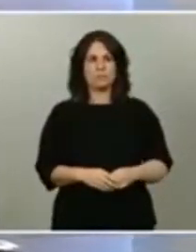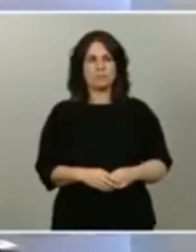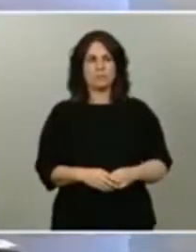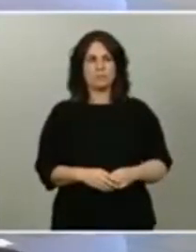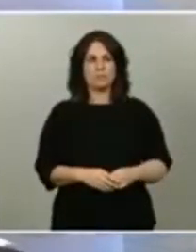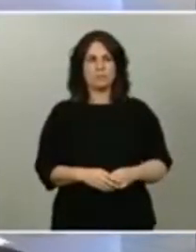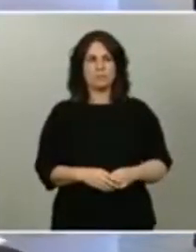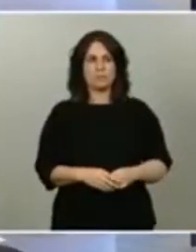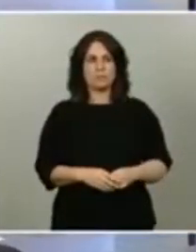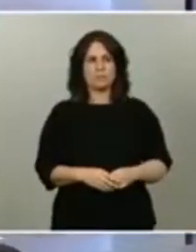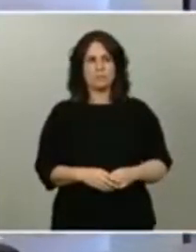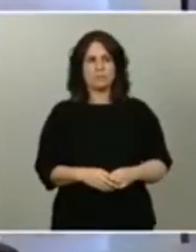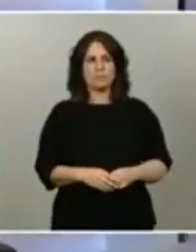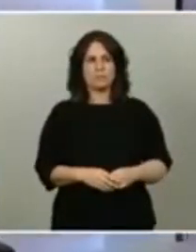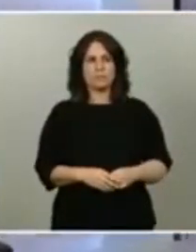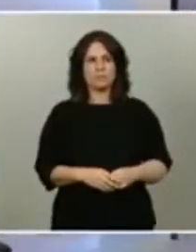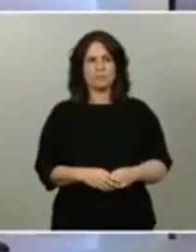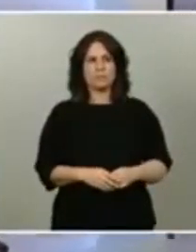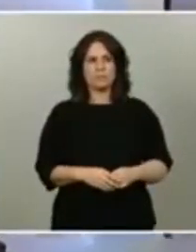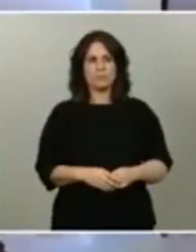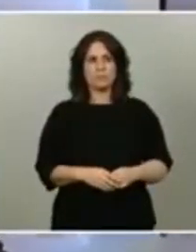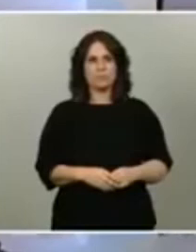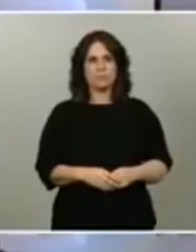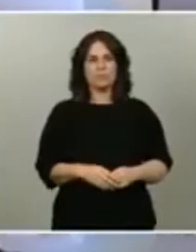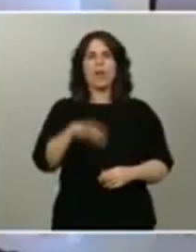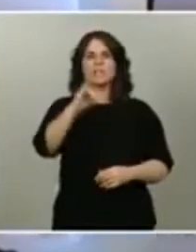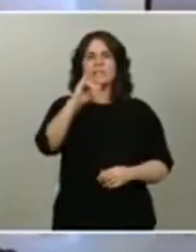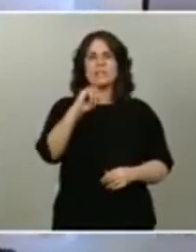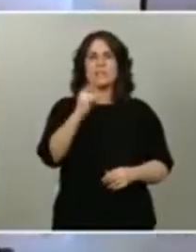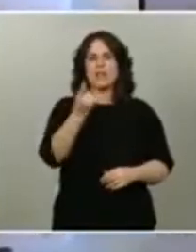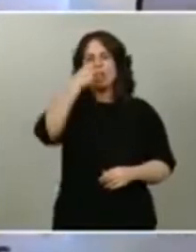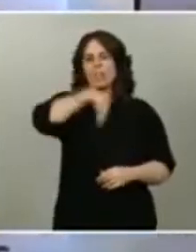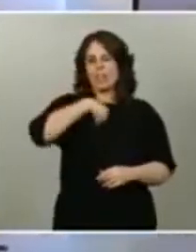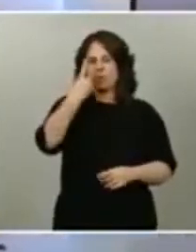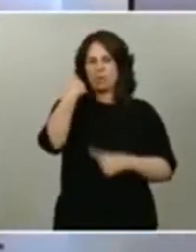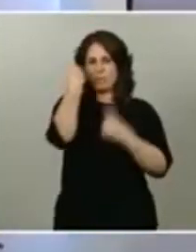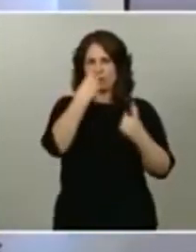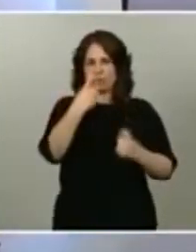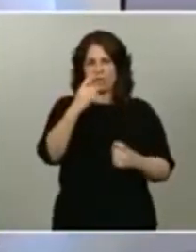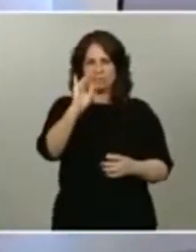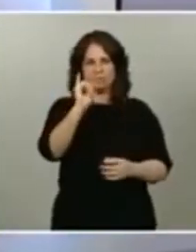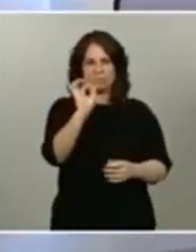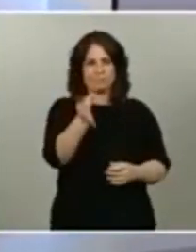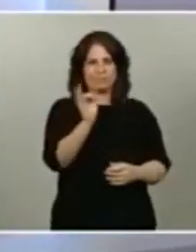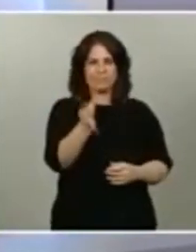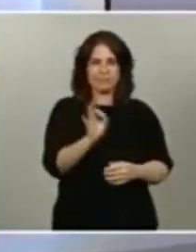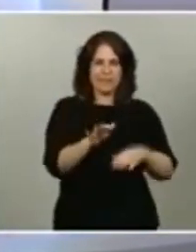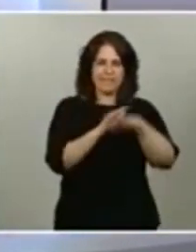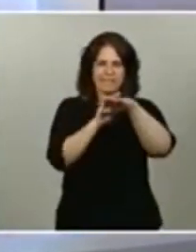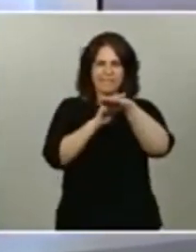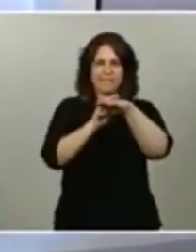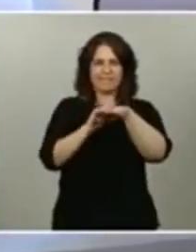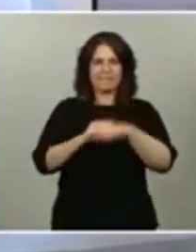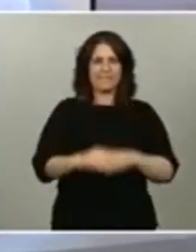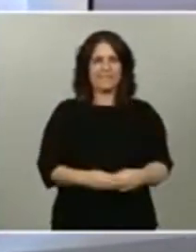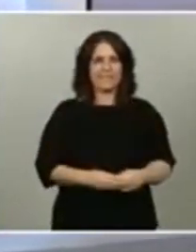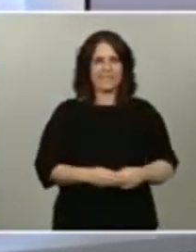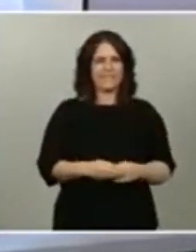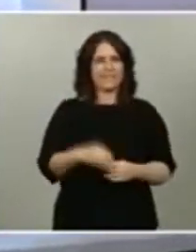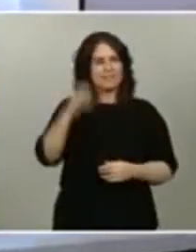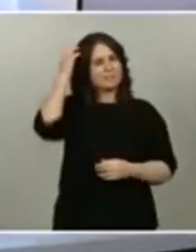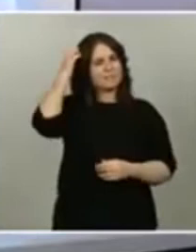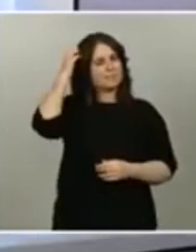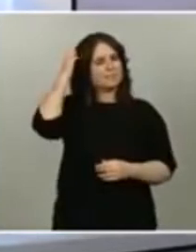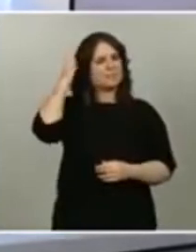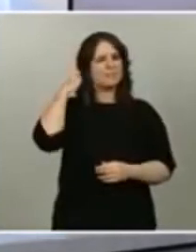Hoy sí siempre se me queda una pregunta en el otro folio disculpadme sobre la sobre este ejecutivo va a